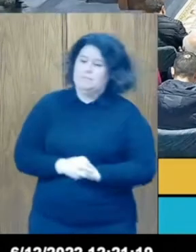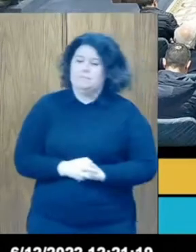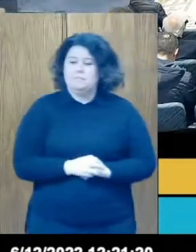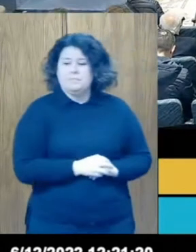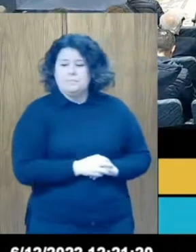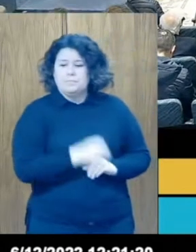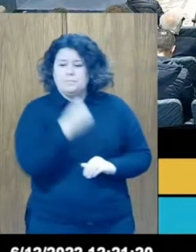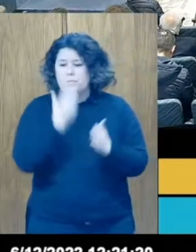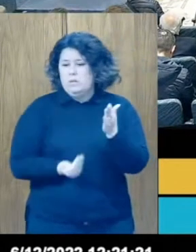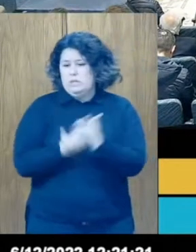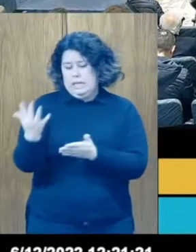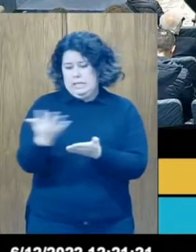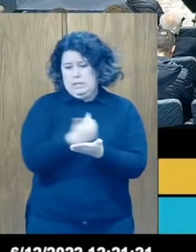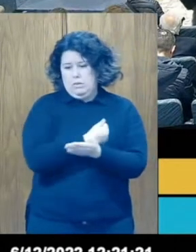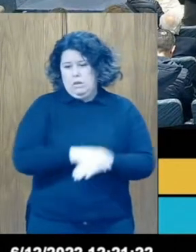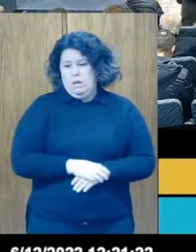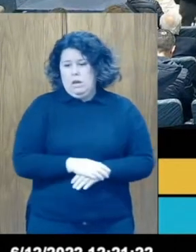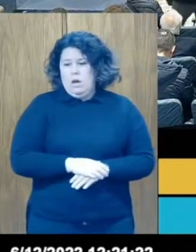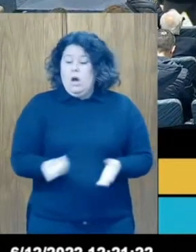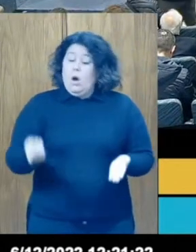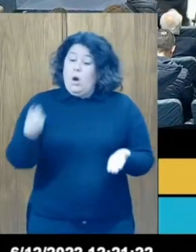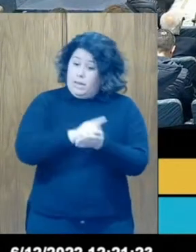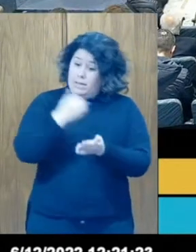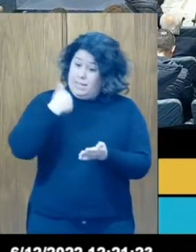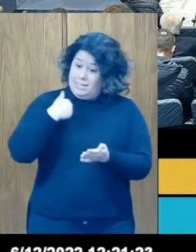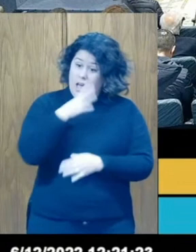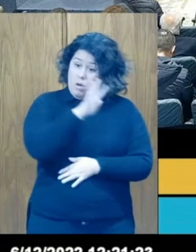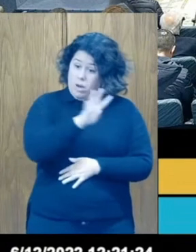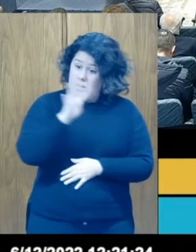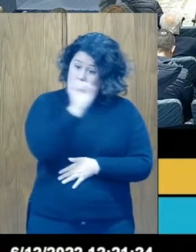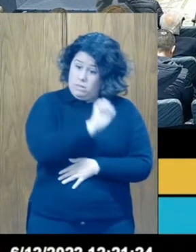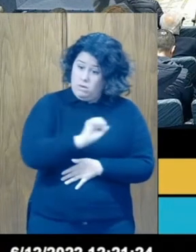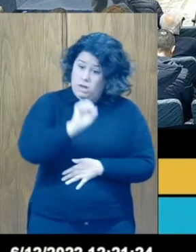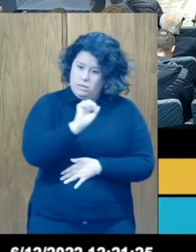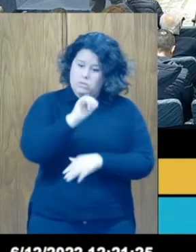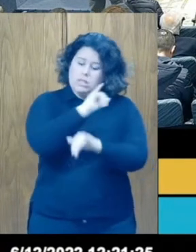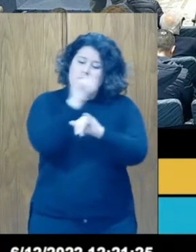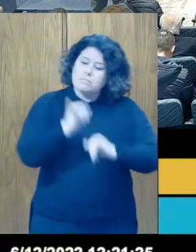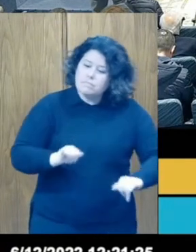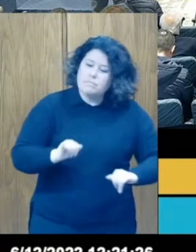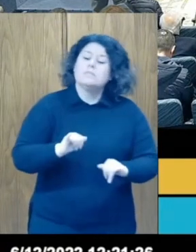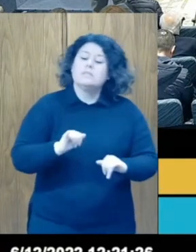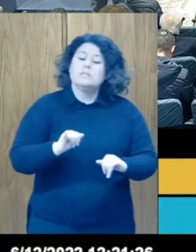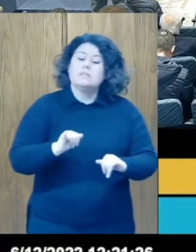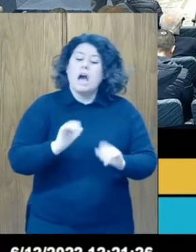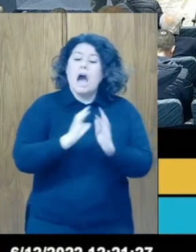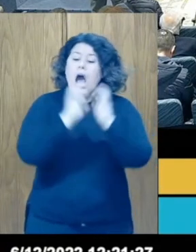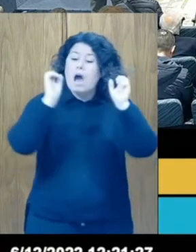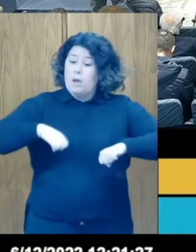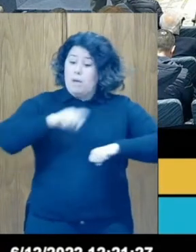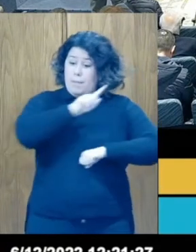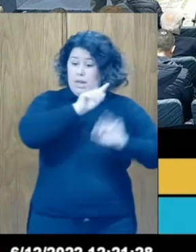días a todos. Un año más y con este Ban 44 celebramos el día en que se aprobó la Constitución de 1978.